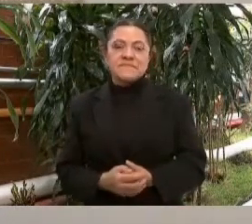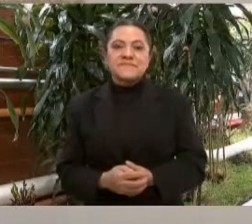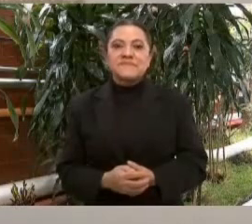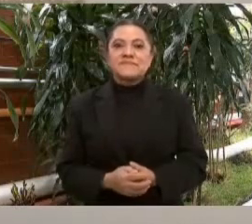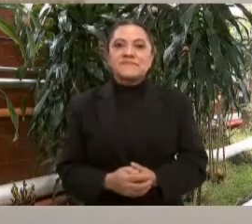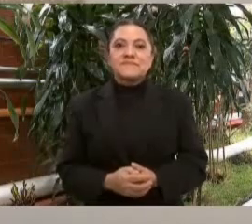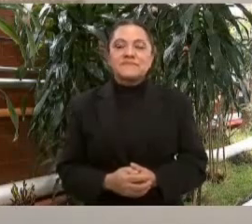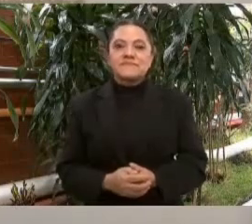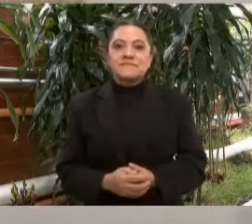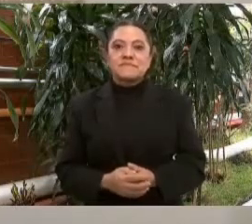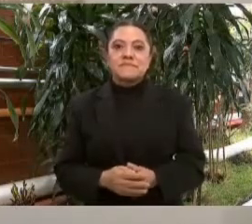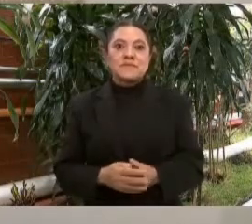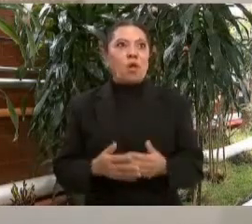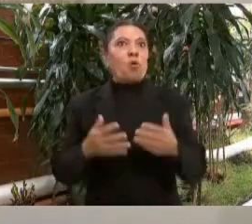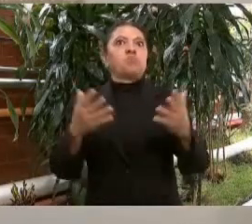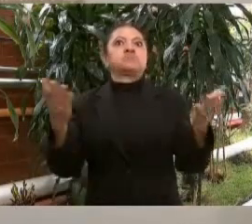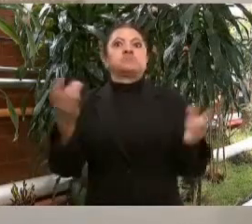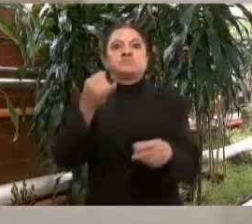inaudito